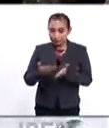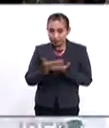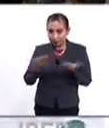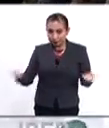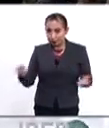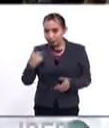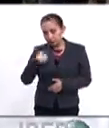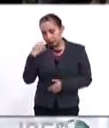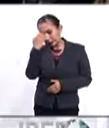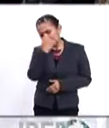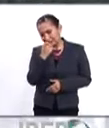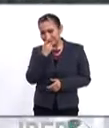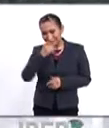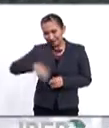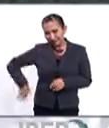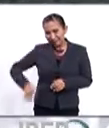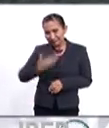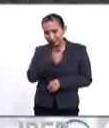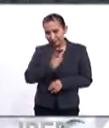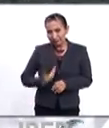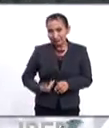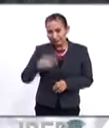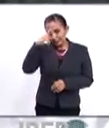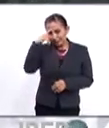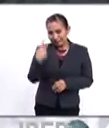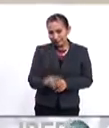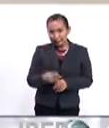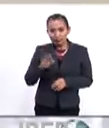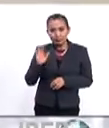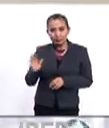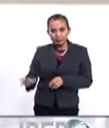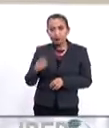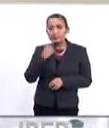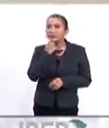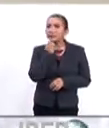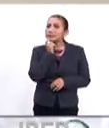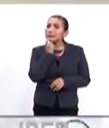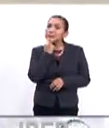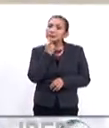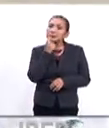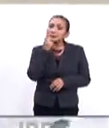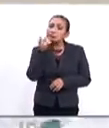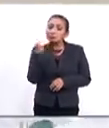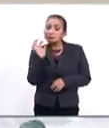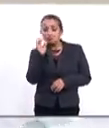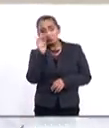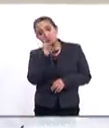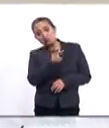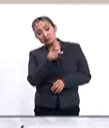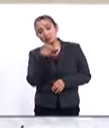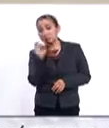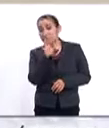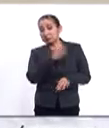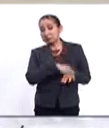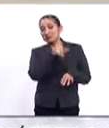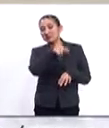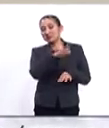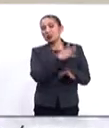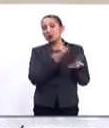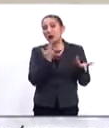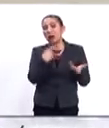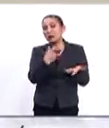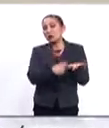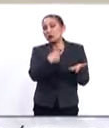me parece también, como lo señaló nuestro presidente de la República, López Obrador, que esto tiene que ver más con una